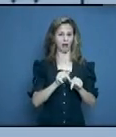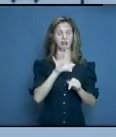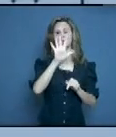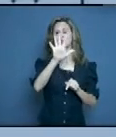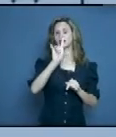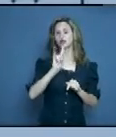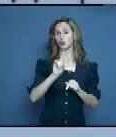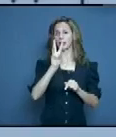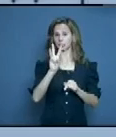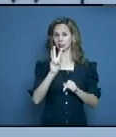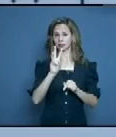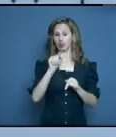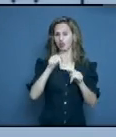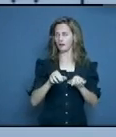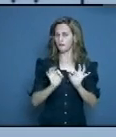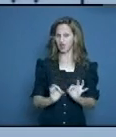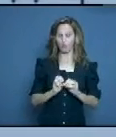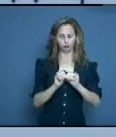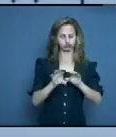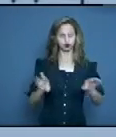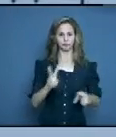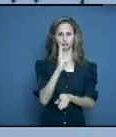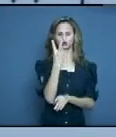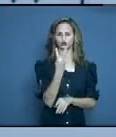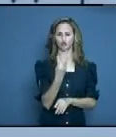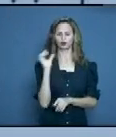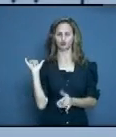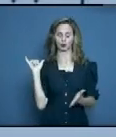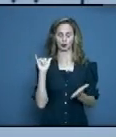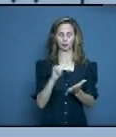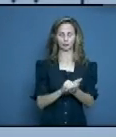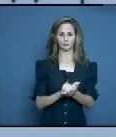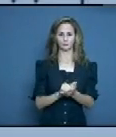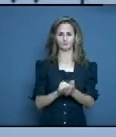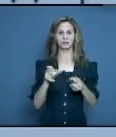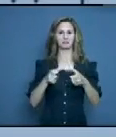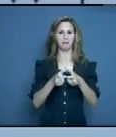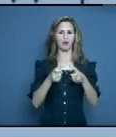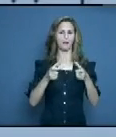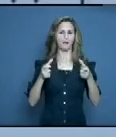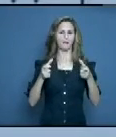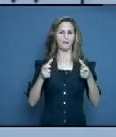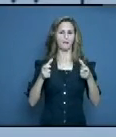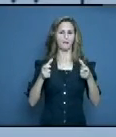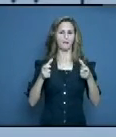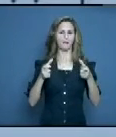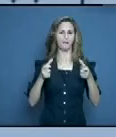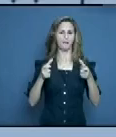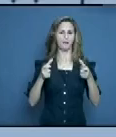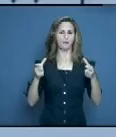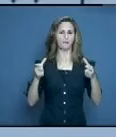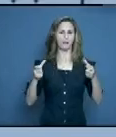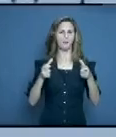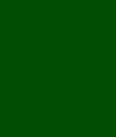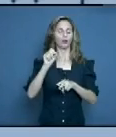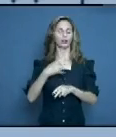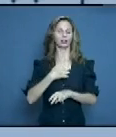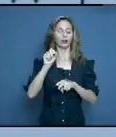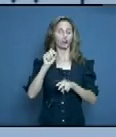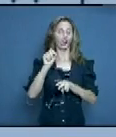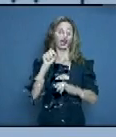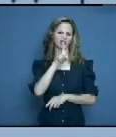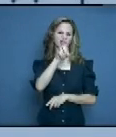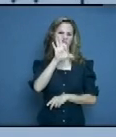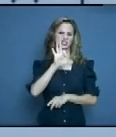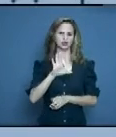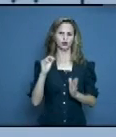autóctonos y dos pacientes importados, el acumulado sigue aumentando peligrosamente 18